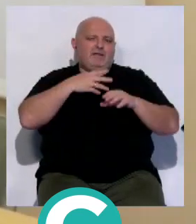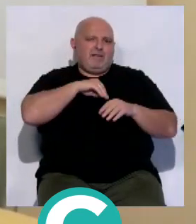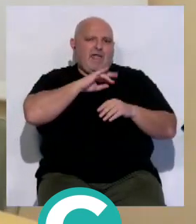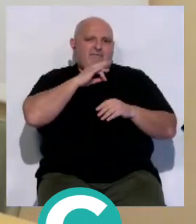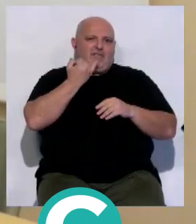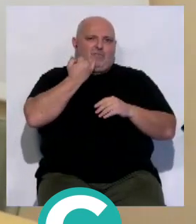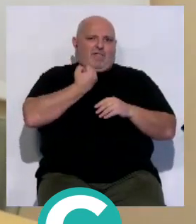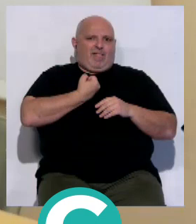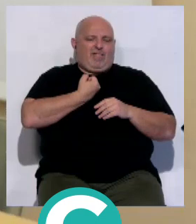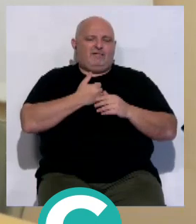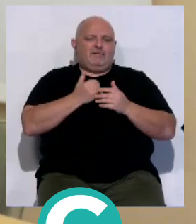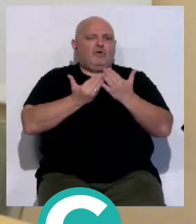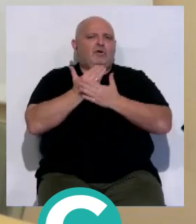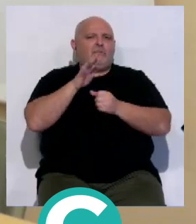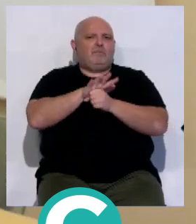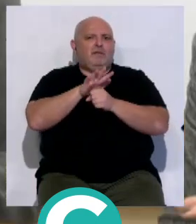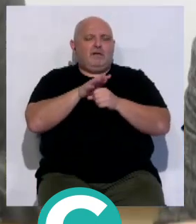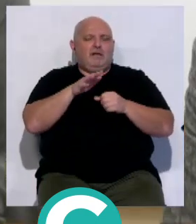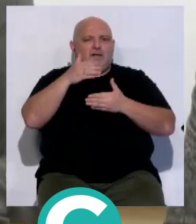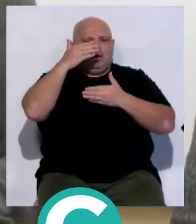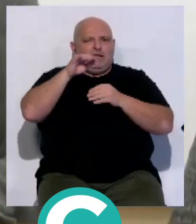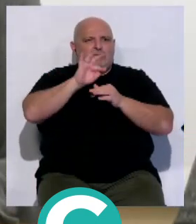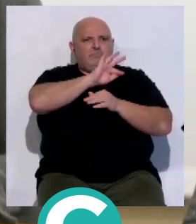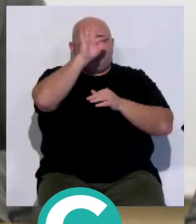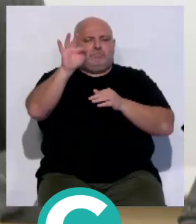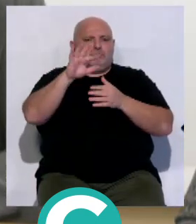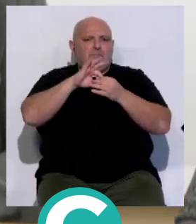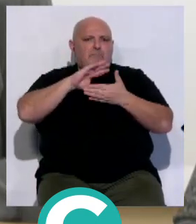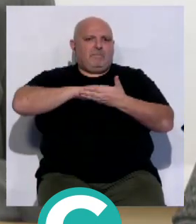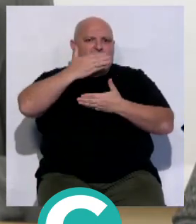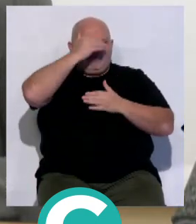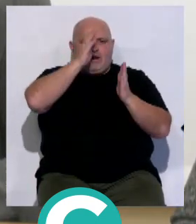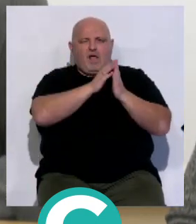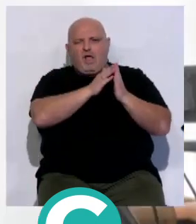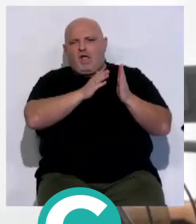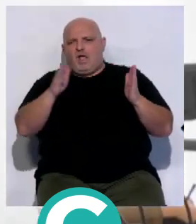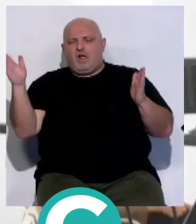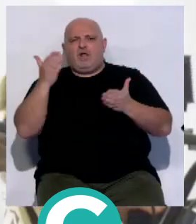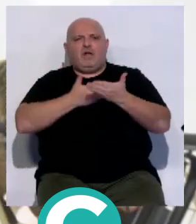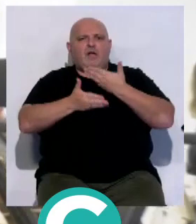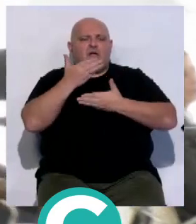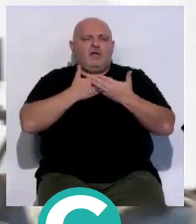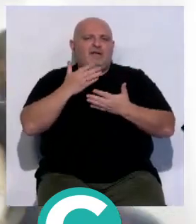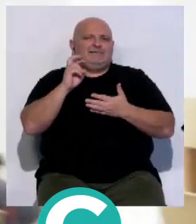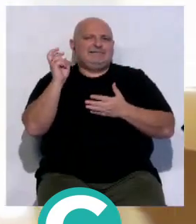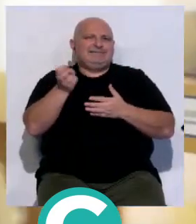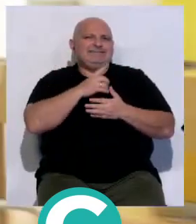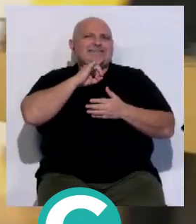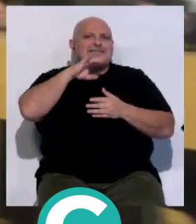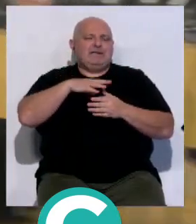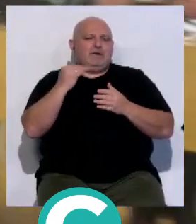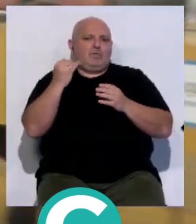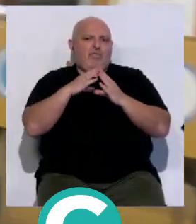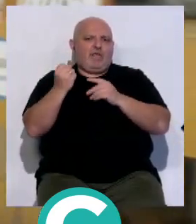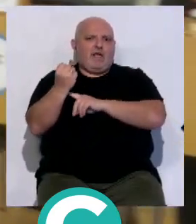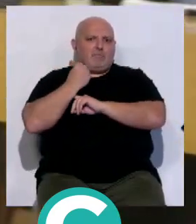Las jornadas que comienzan este martes en Tetuán y se alargarán hasta el próximo mes de abril cuentan con la colaboración entre otras instituciones de la